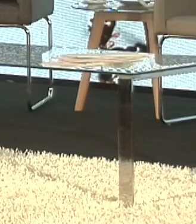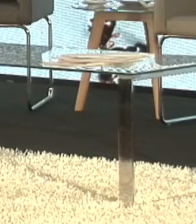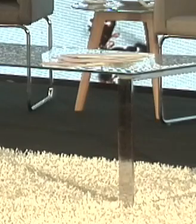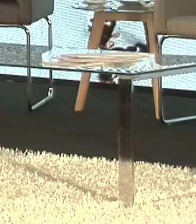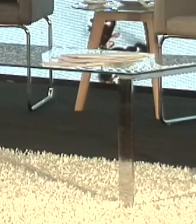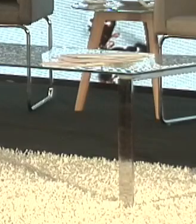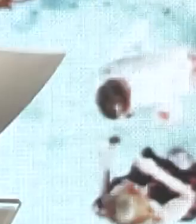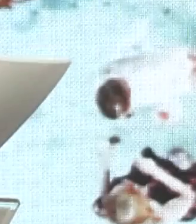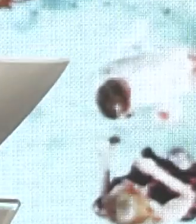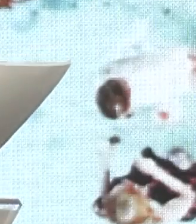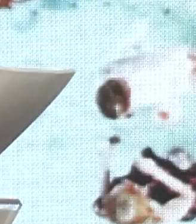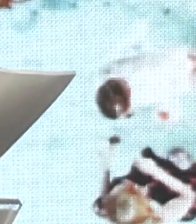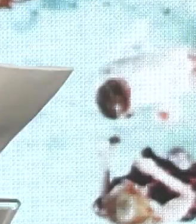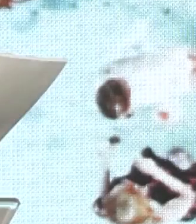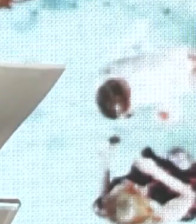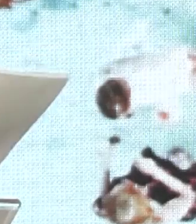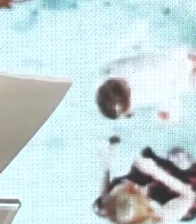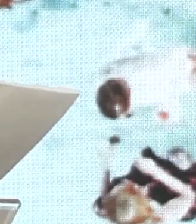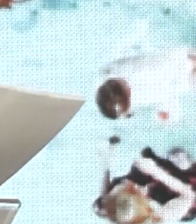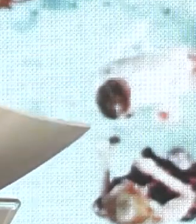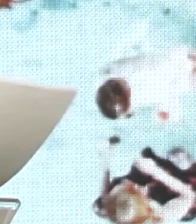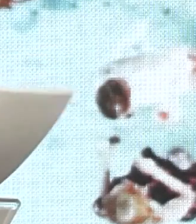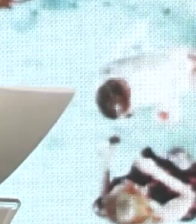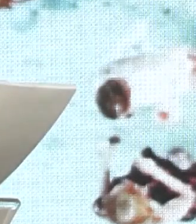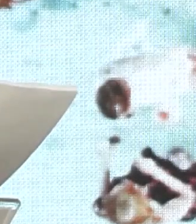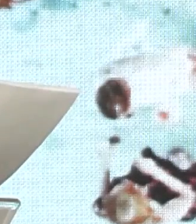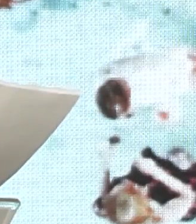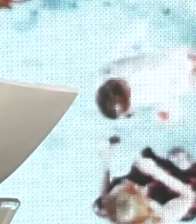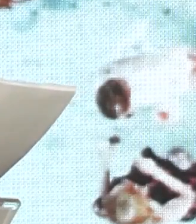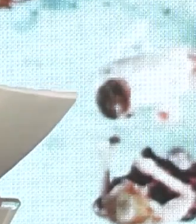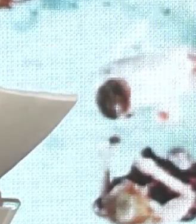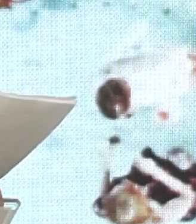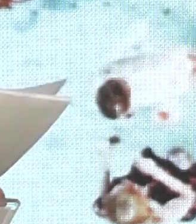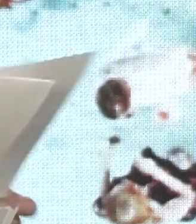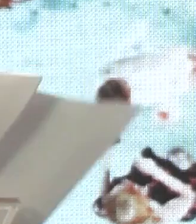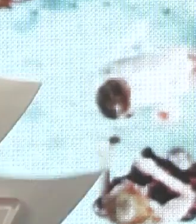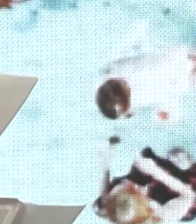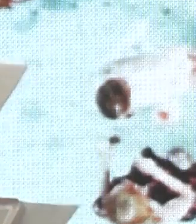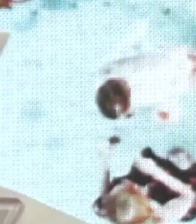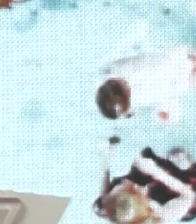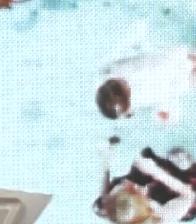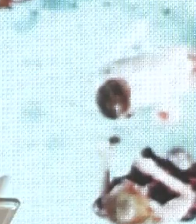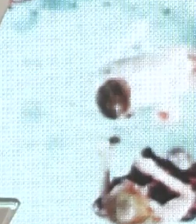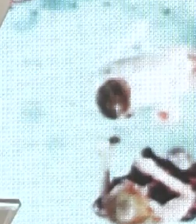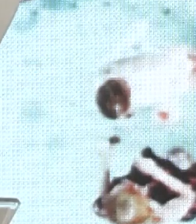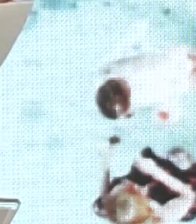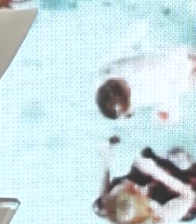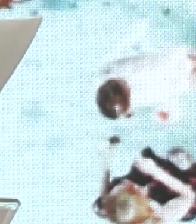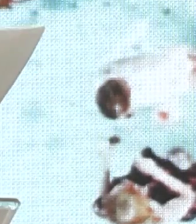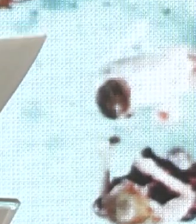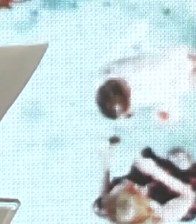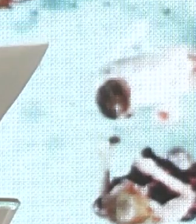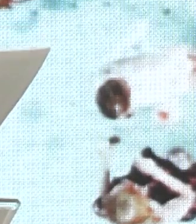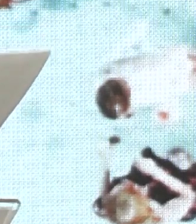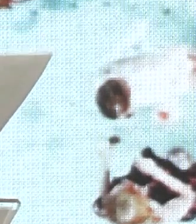Vamos a pasar a la séptima charla de esta jornada. Invitamos ahora a subir al escenario al director de planificación, Ramón